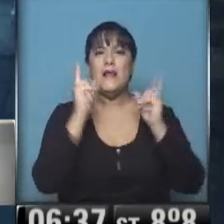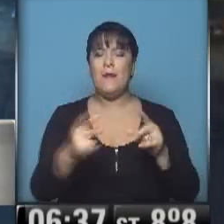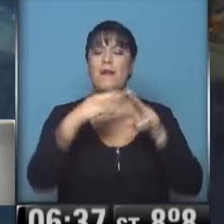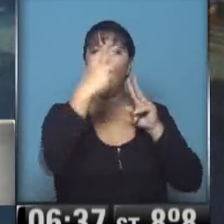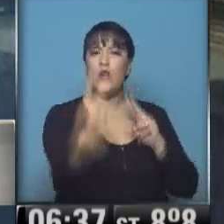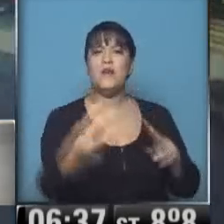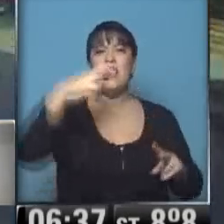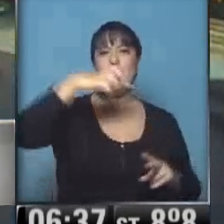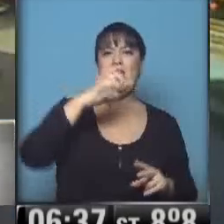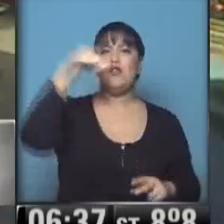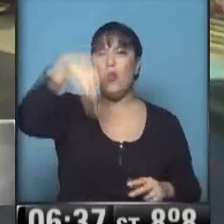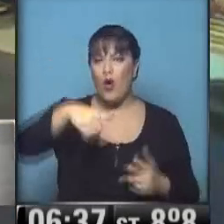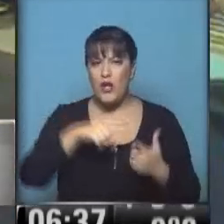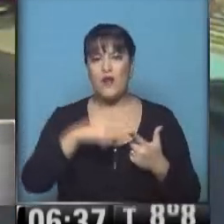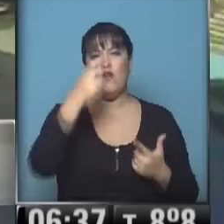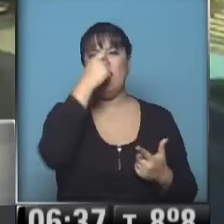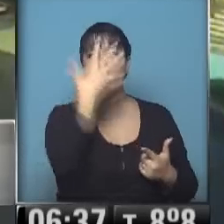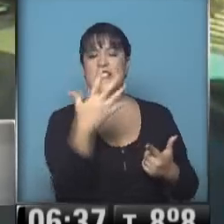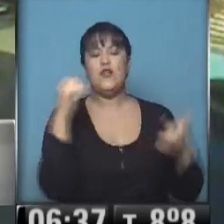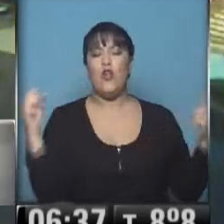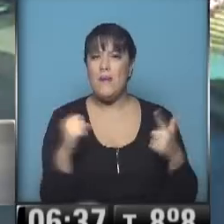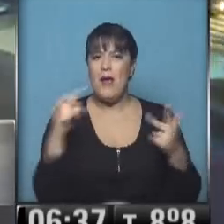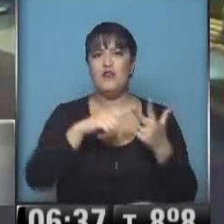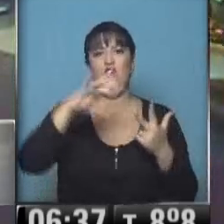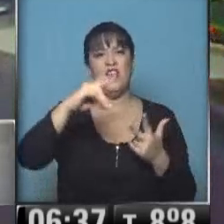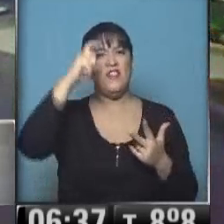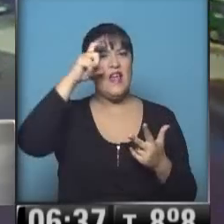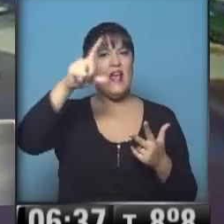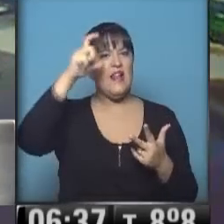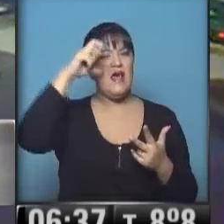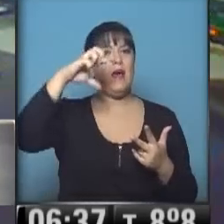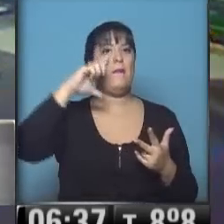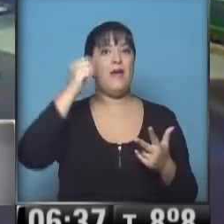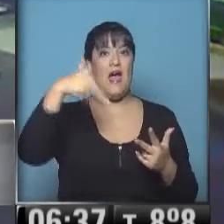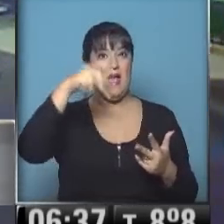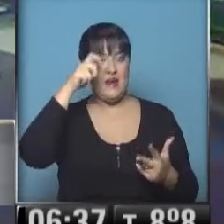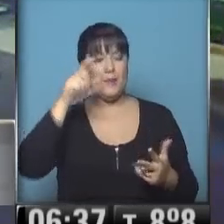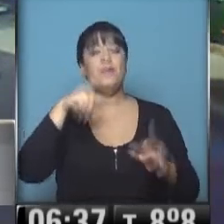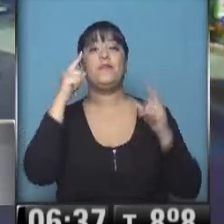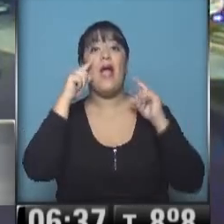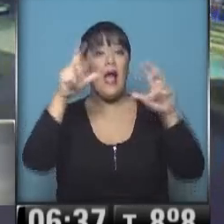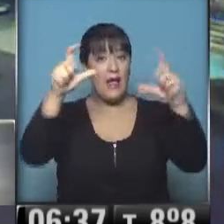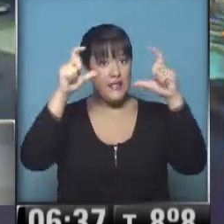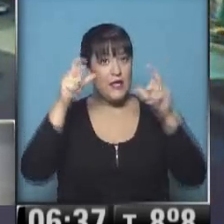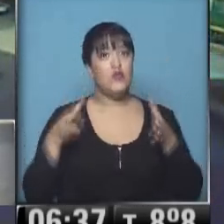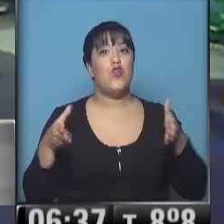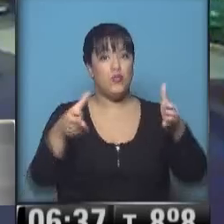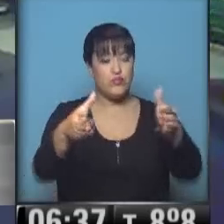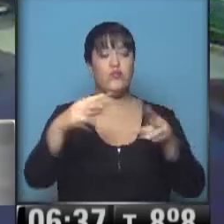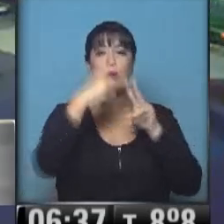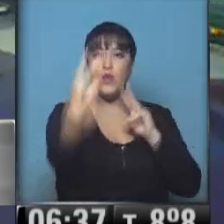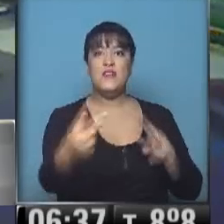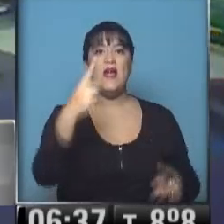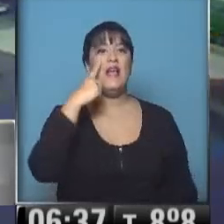Perito-Moreno, 25 de mayo y de Lepiana. Atención que la Autopista Isla, frente a la zona de retiro, la Villa 31,